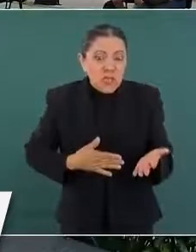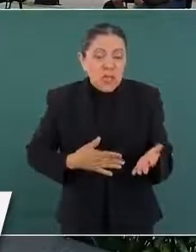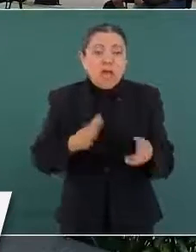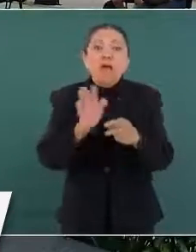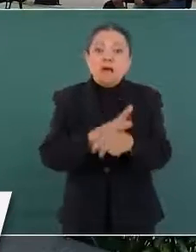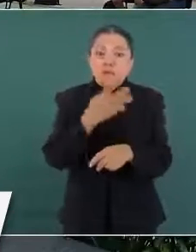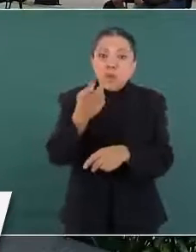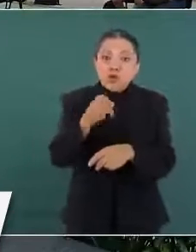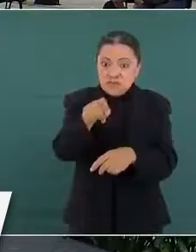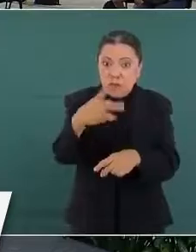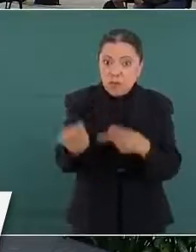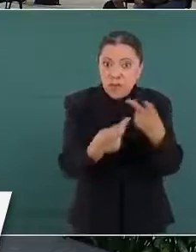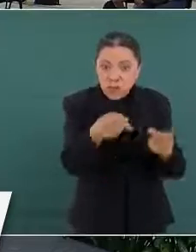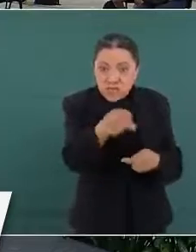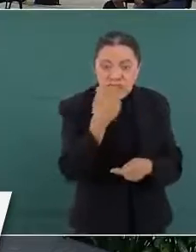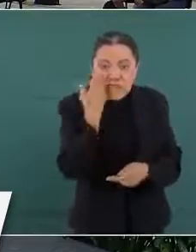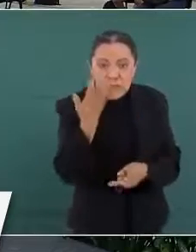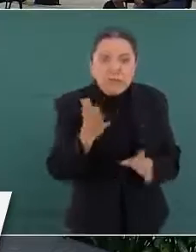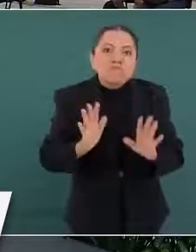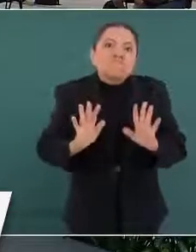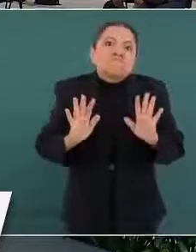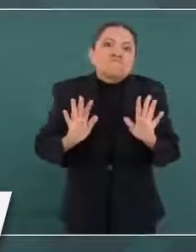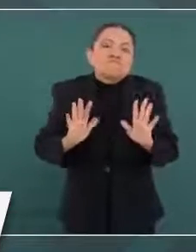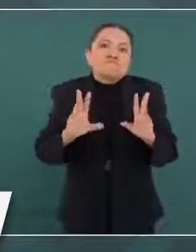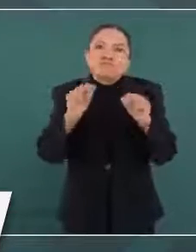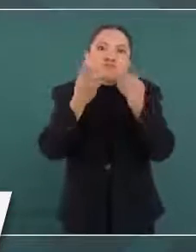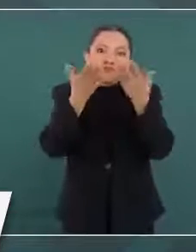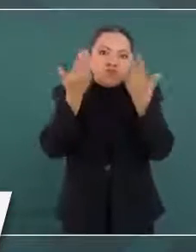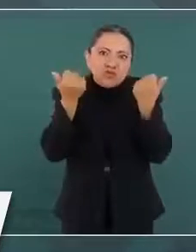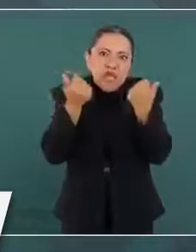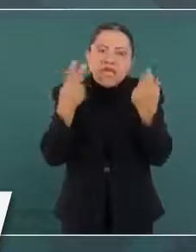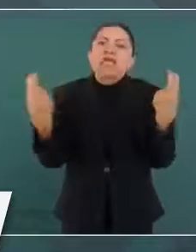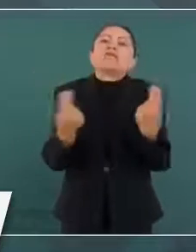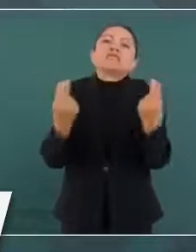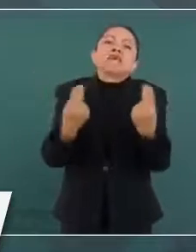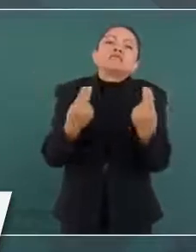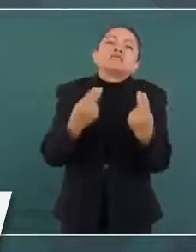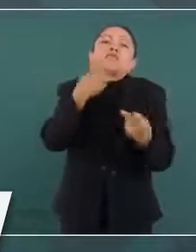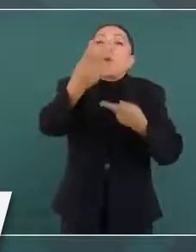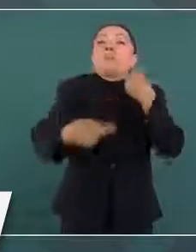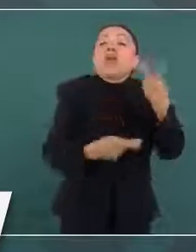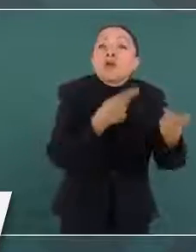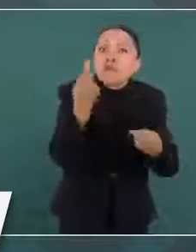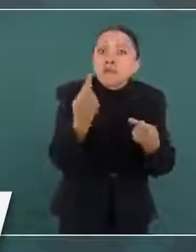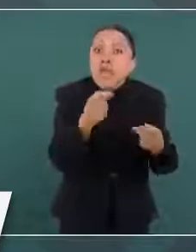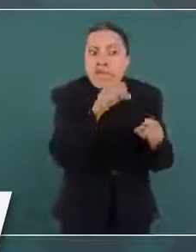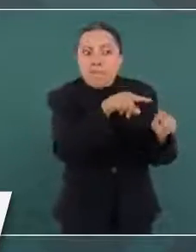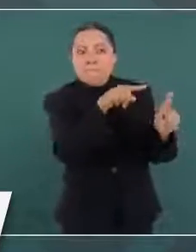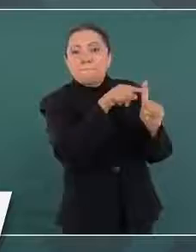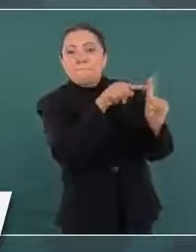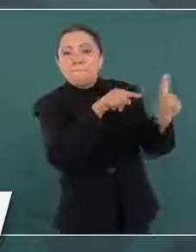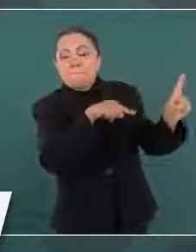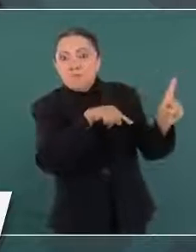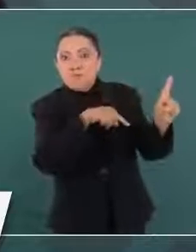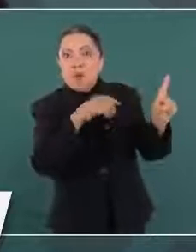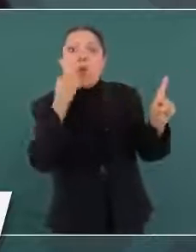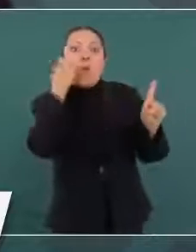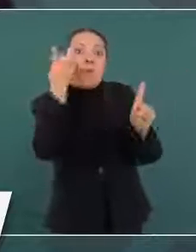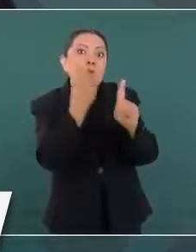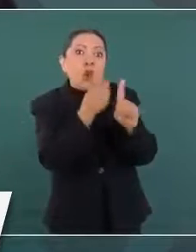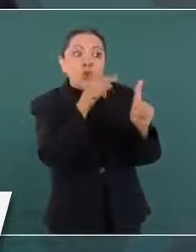porque tiene que ser por voluntad propia, o sea, empiezan a levantar la mano